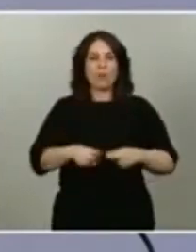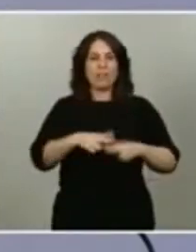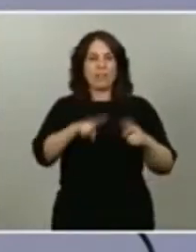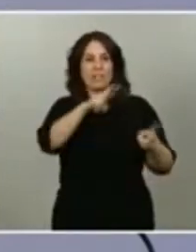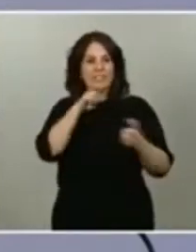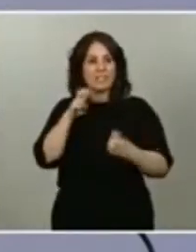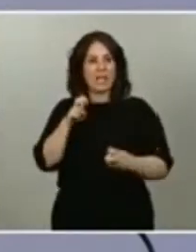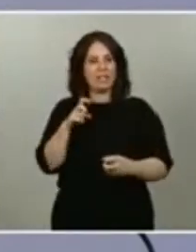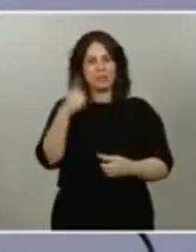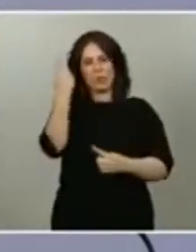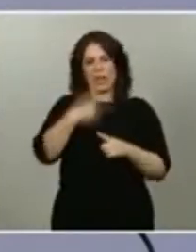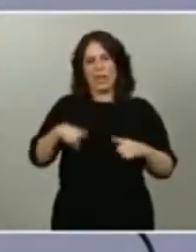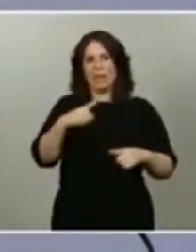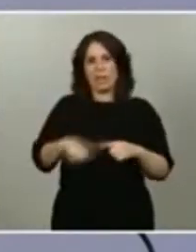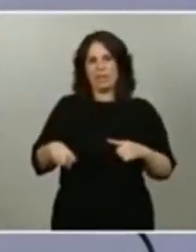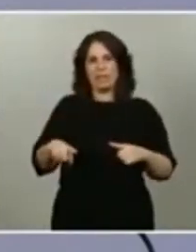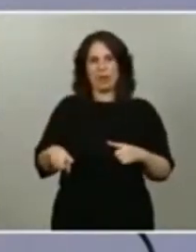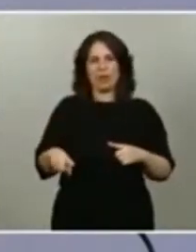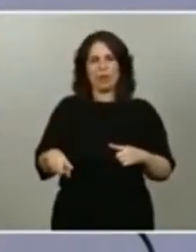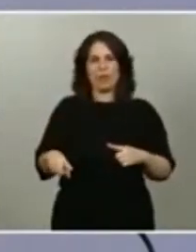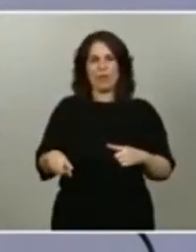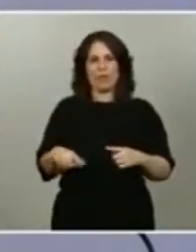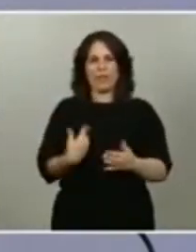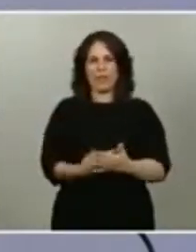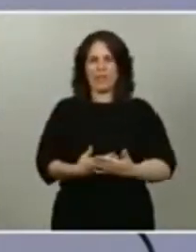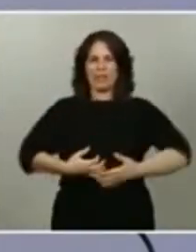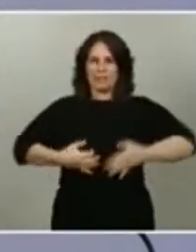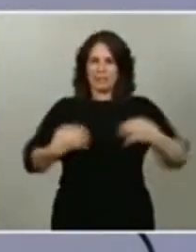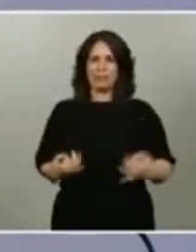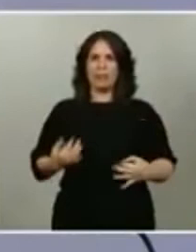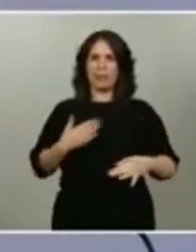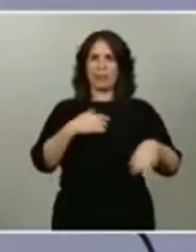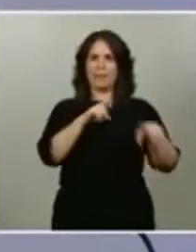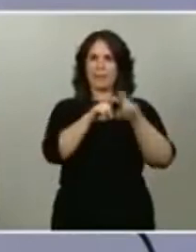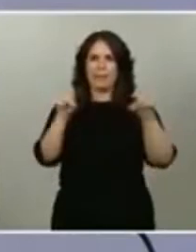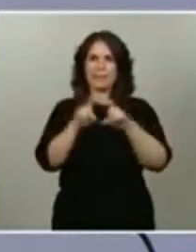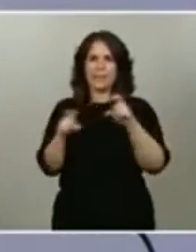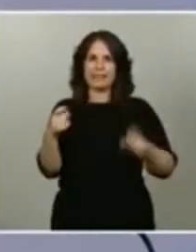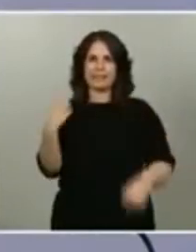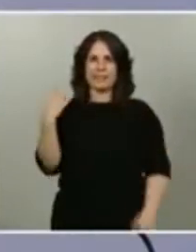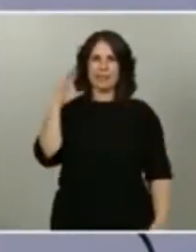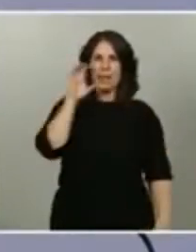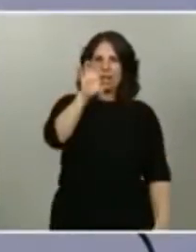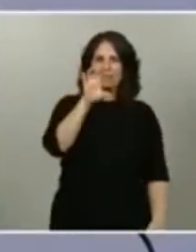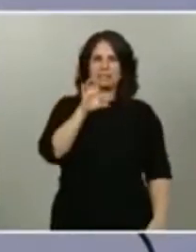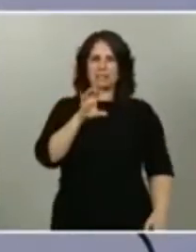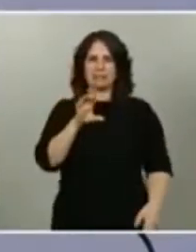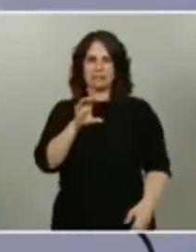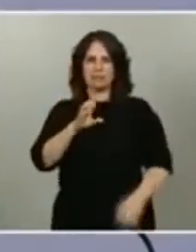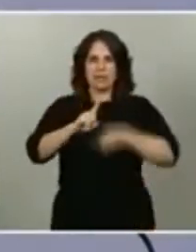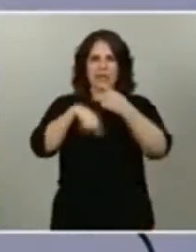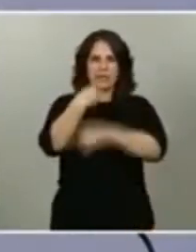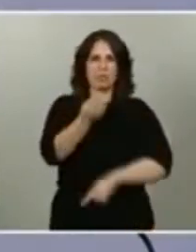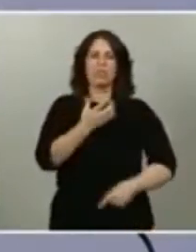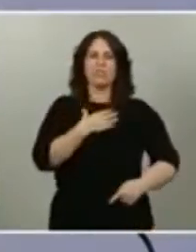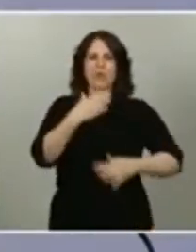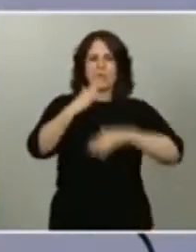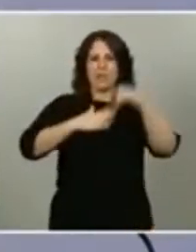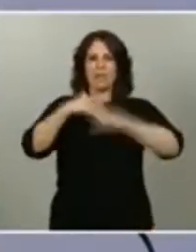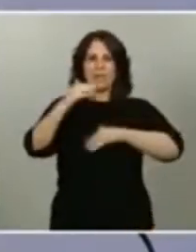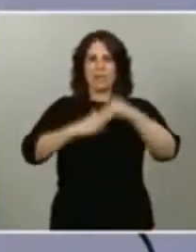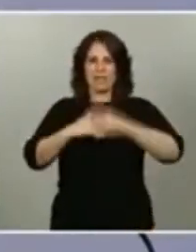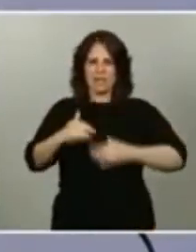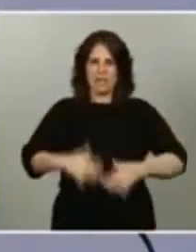elementos de certidumbre que necesitan las empresas que necesita un país para poder hacer una reconstrucción teniendo en cuenta una